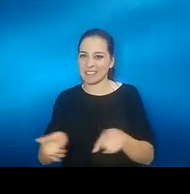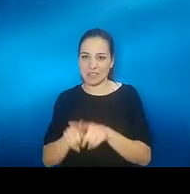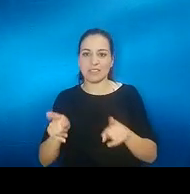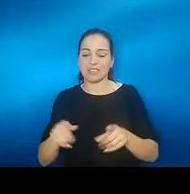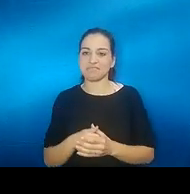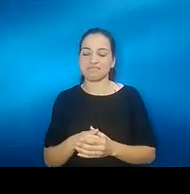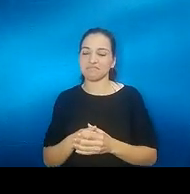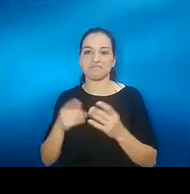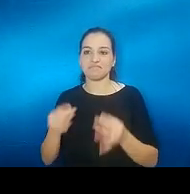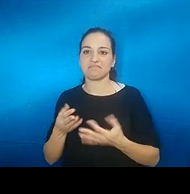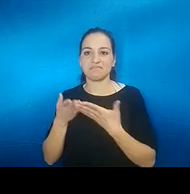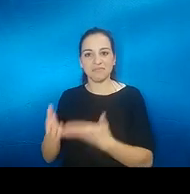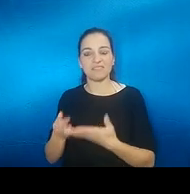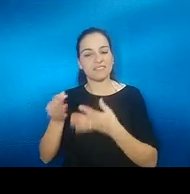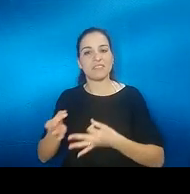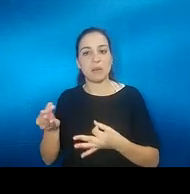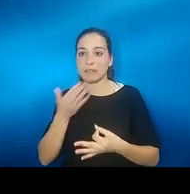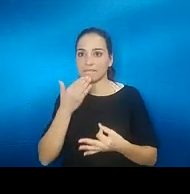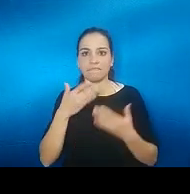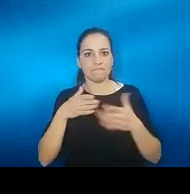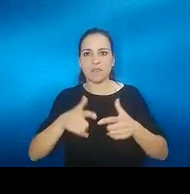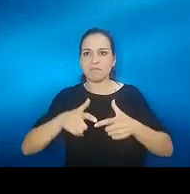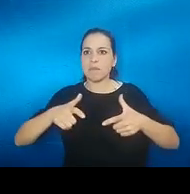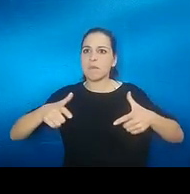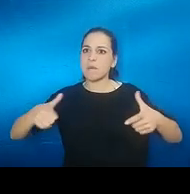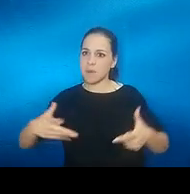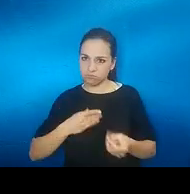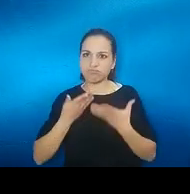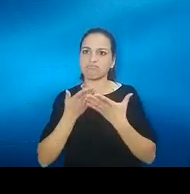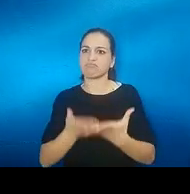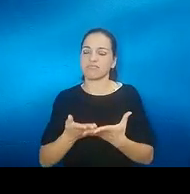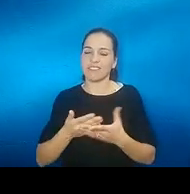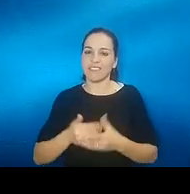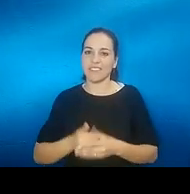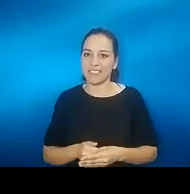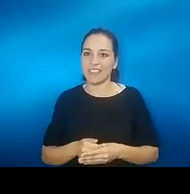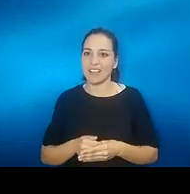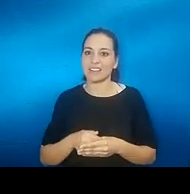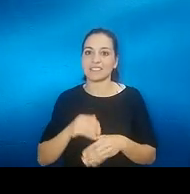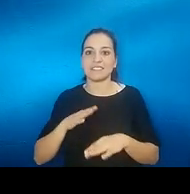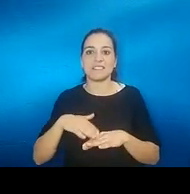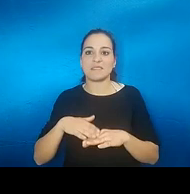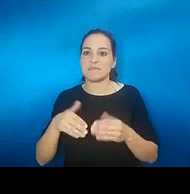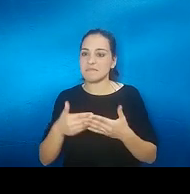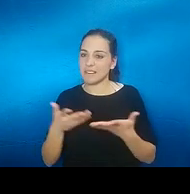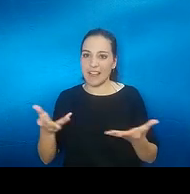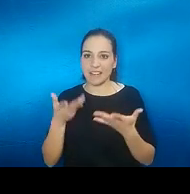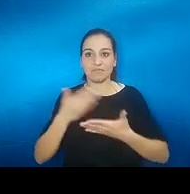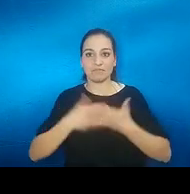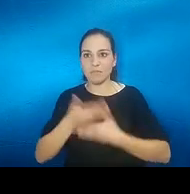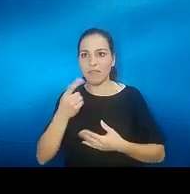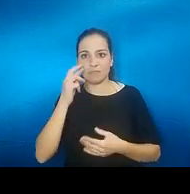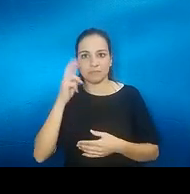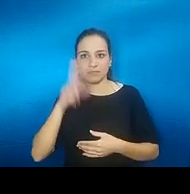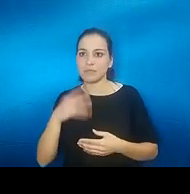asociación más podemos ayudar en todas estas patitas que hemos ido comentando para que se reconozca la discapacidad para que haya una